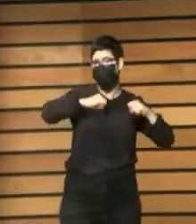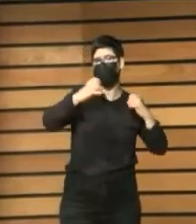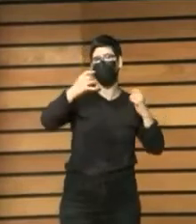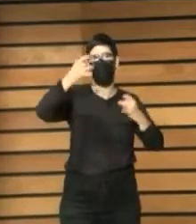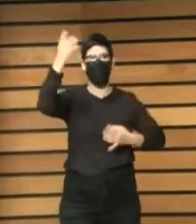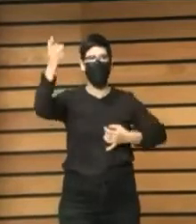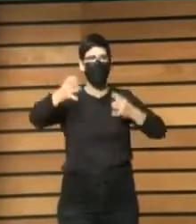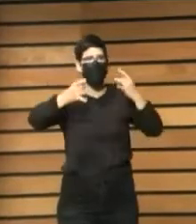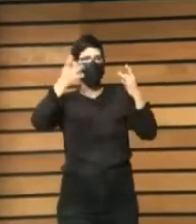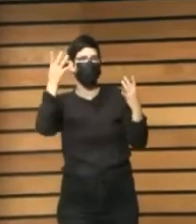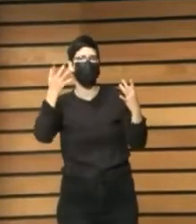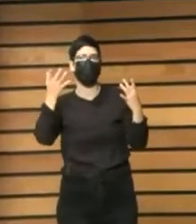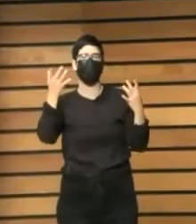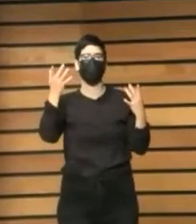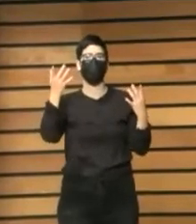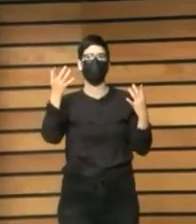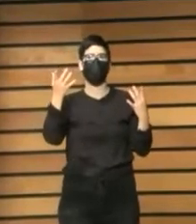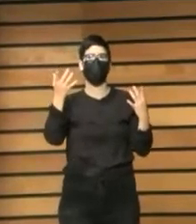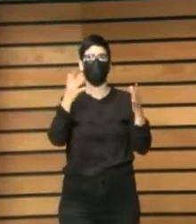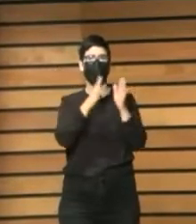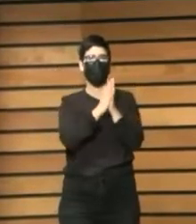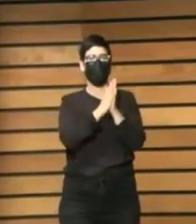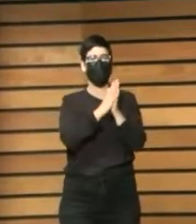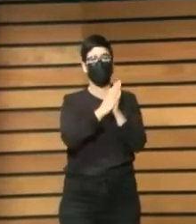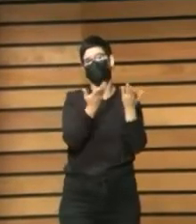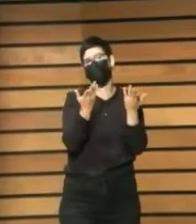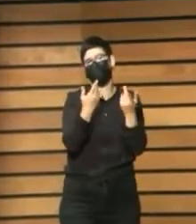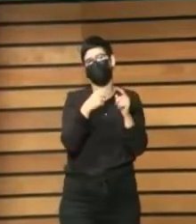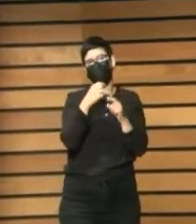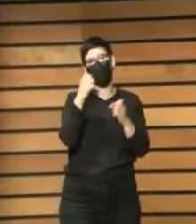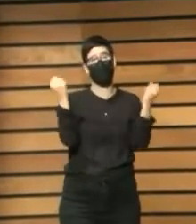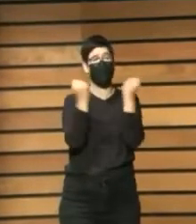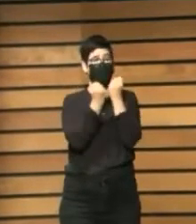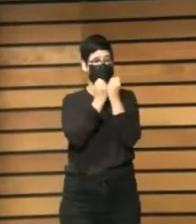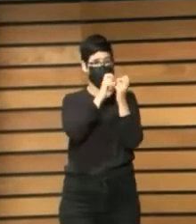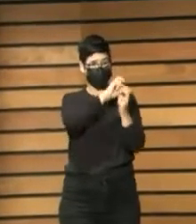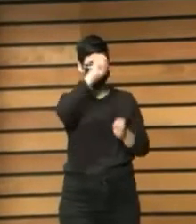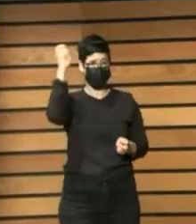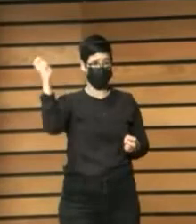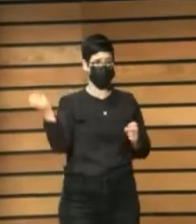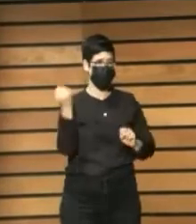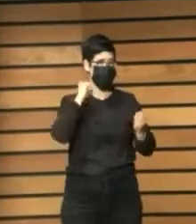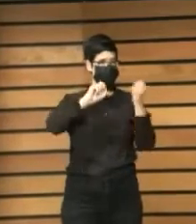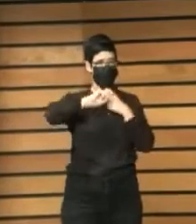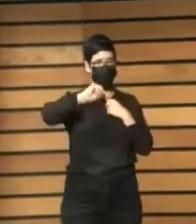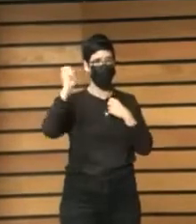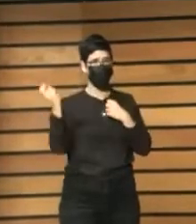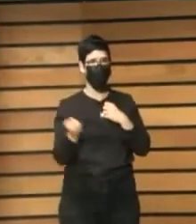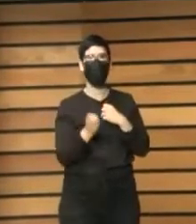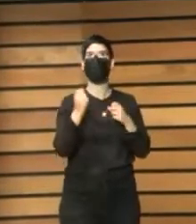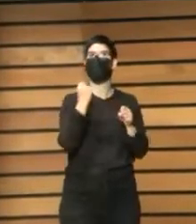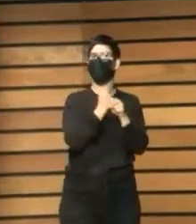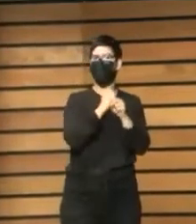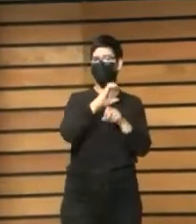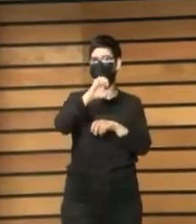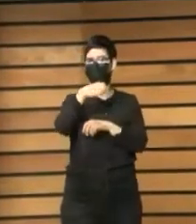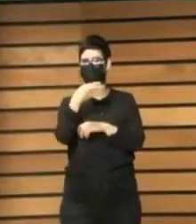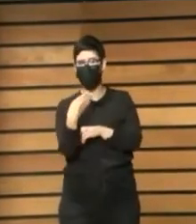ofrecemos a las bibliotecas en ese abanico de posibles acciones relacionadas con los ODS es el trabajo con los clubes de lectura